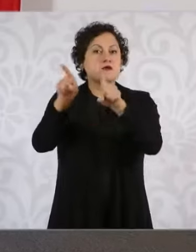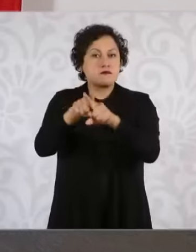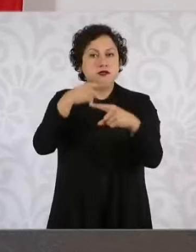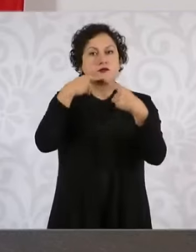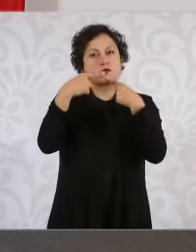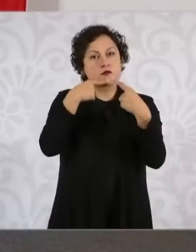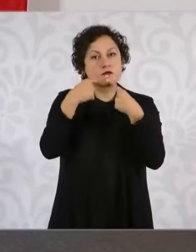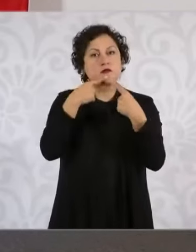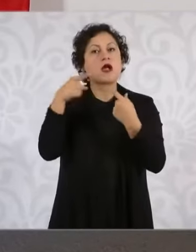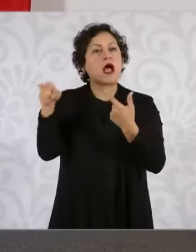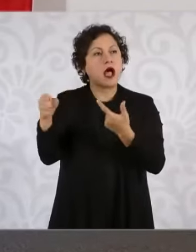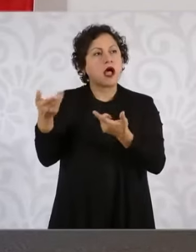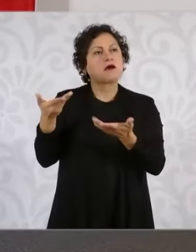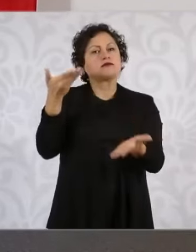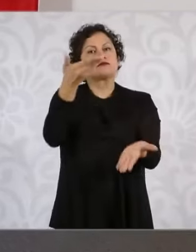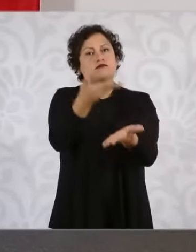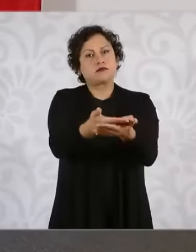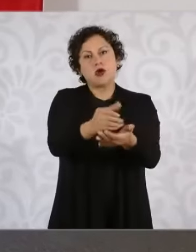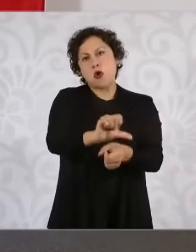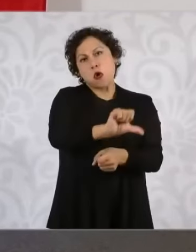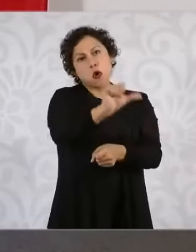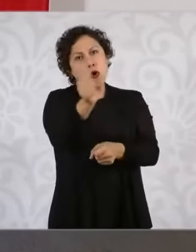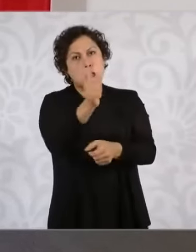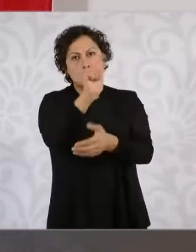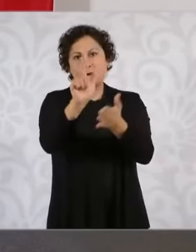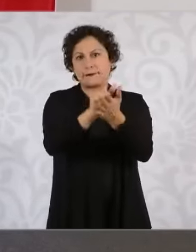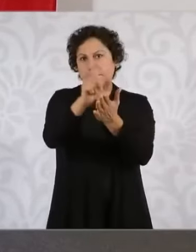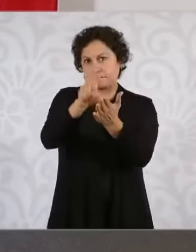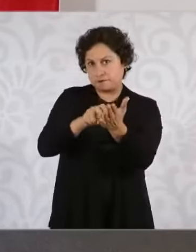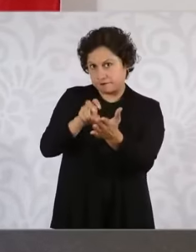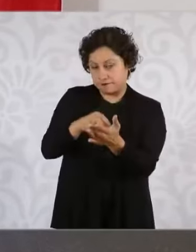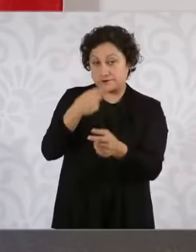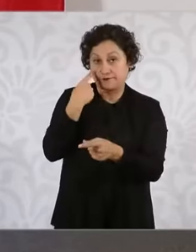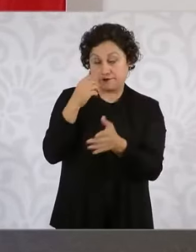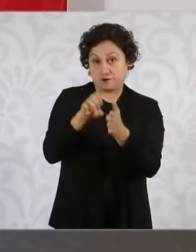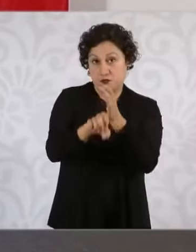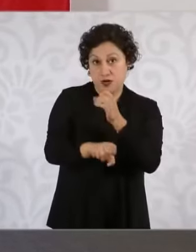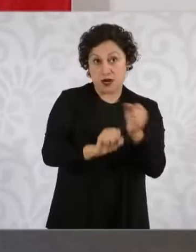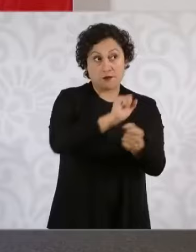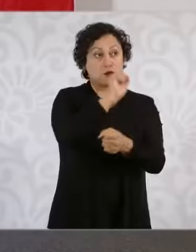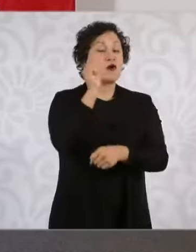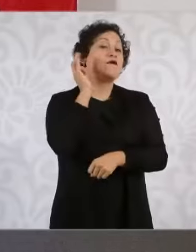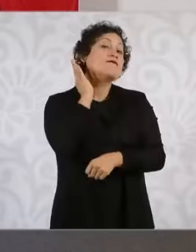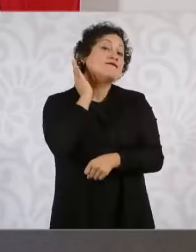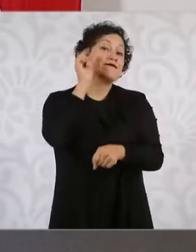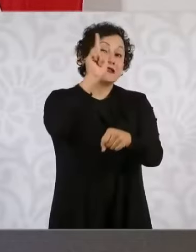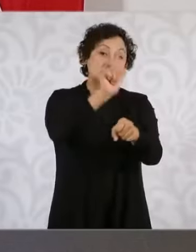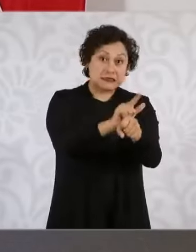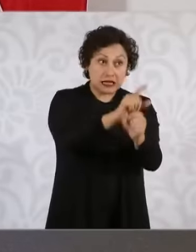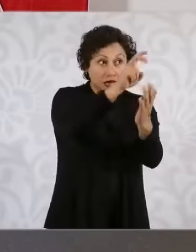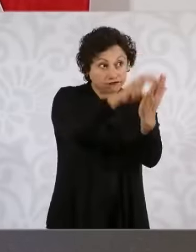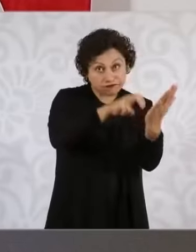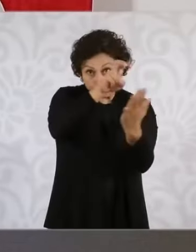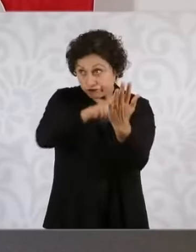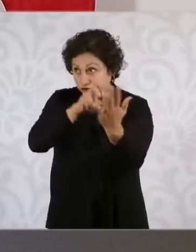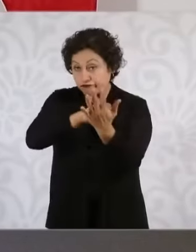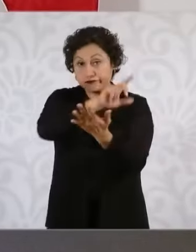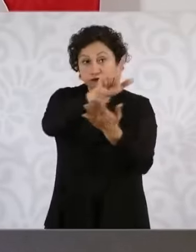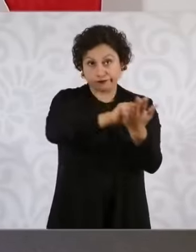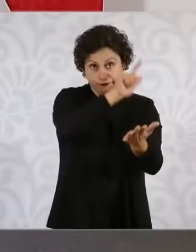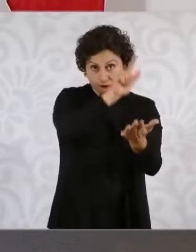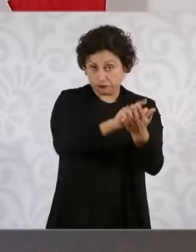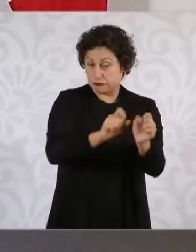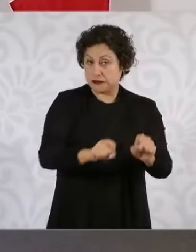también de otras reformas. Por ejemplo, no solamente a fiscalía, sino también a todo lo que es la justicia